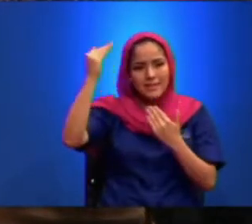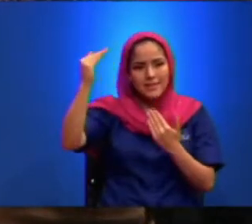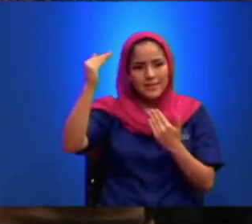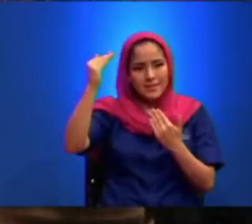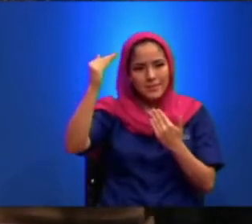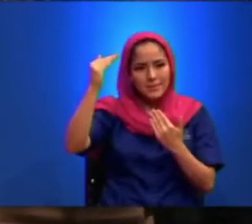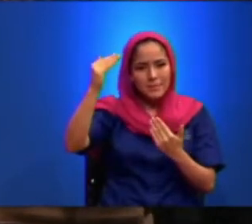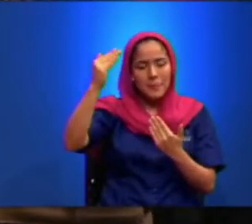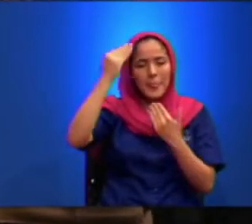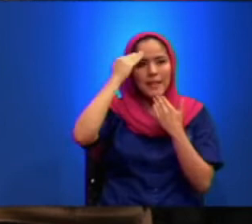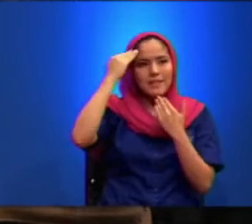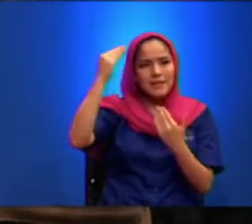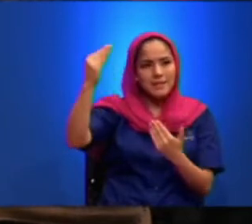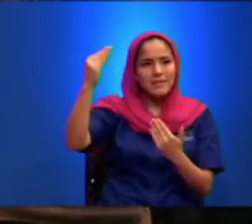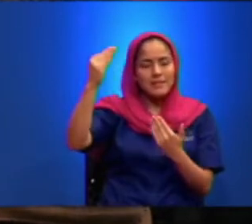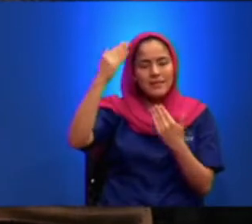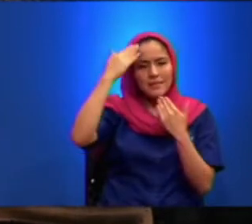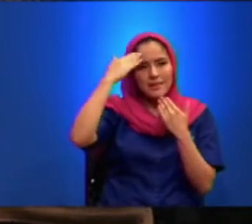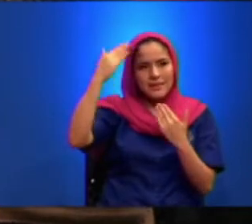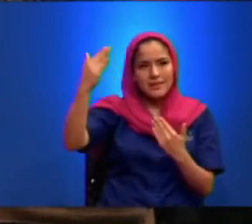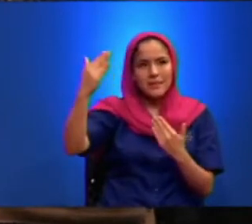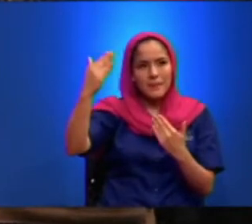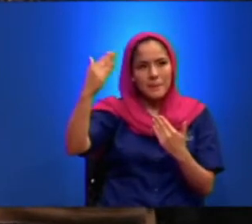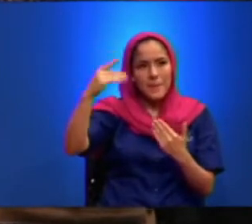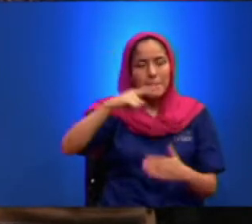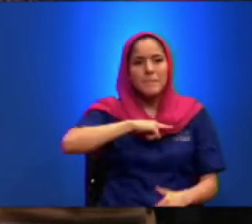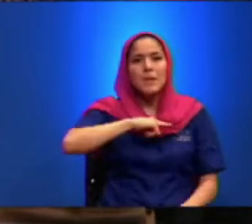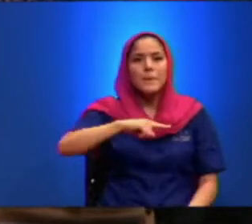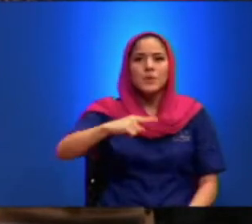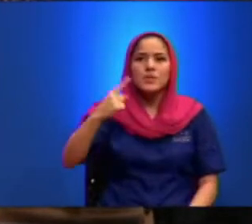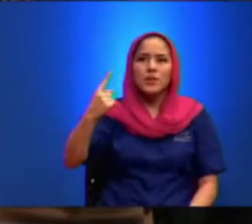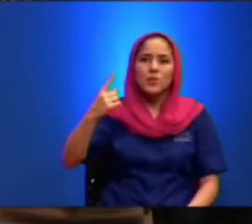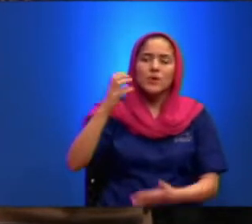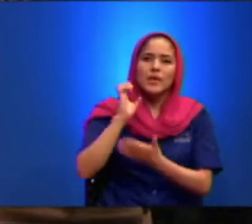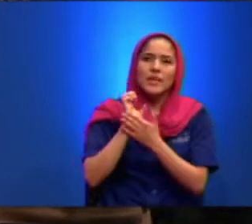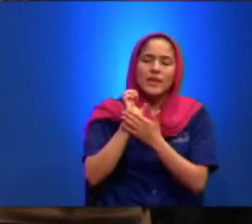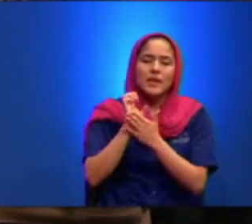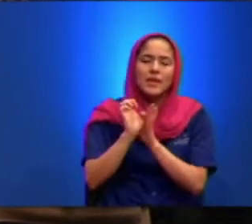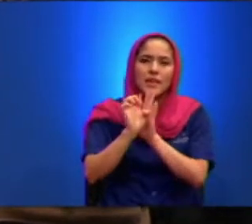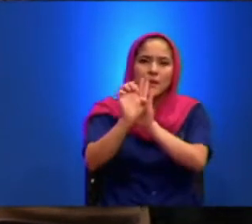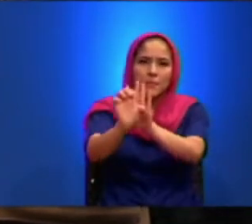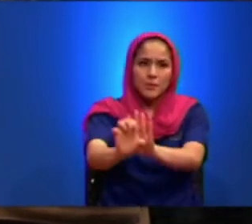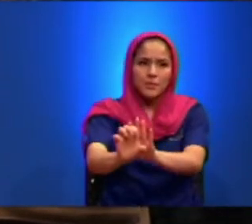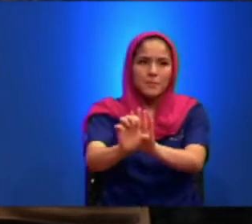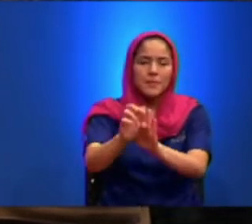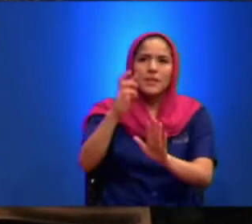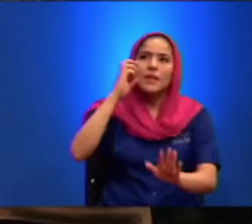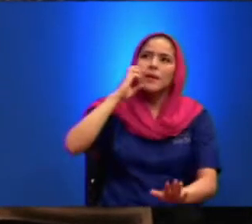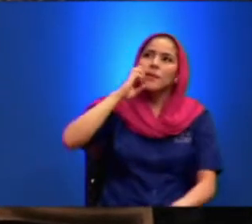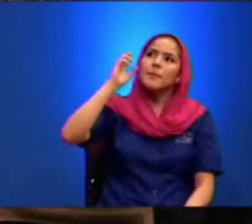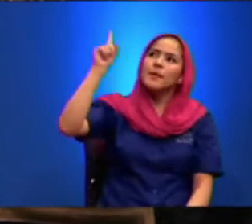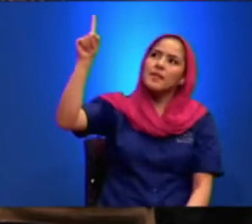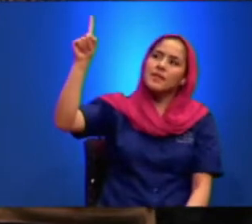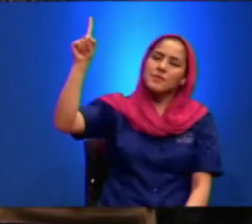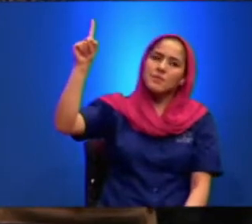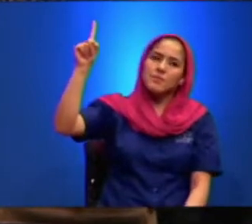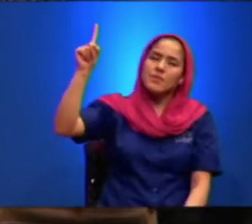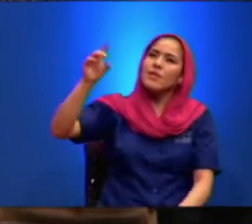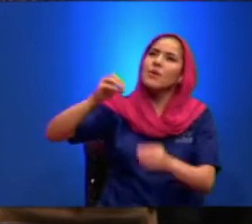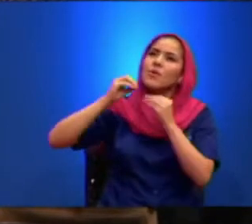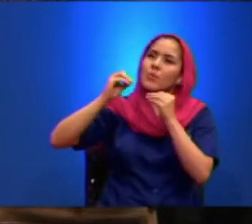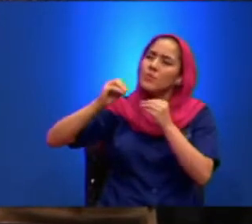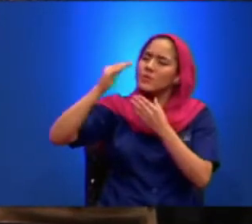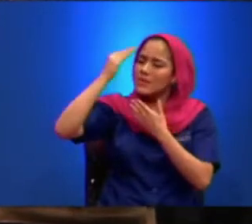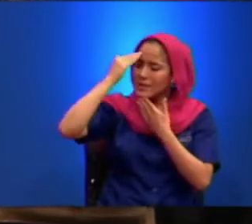Gracias Gracias Por ser Un ejemplo Padre Muchas